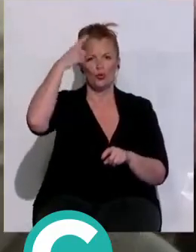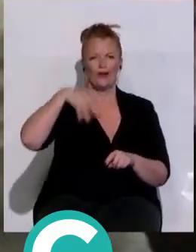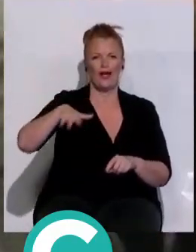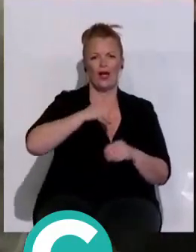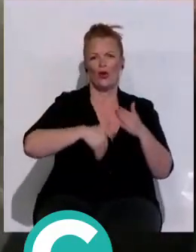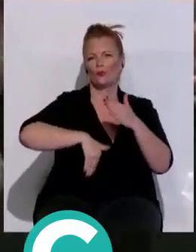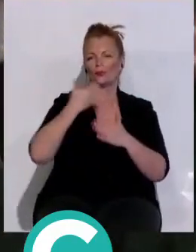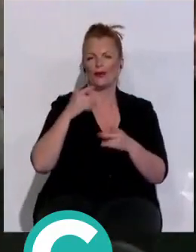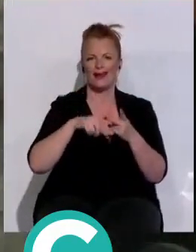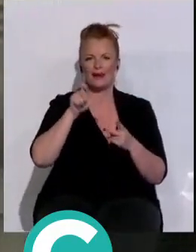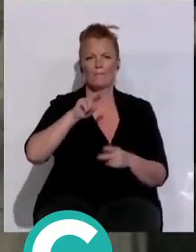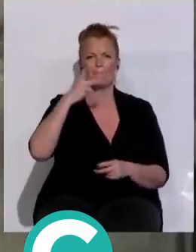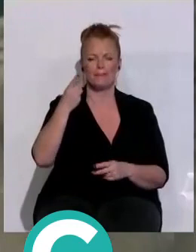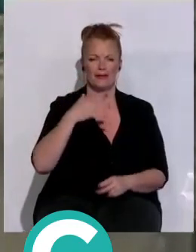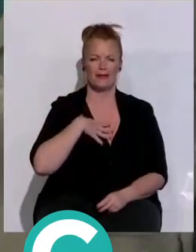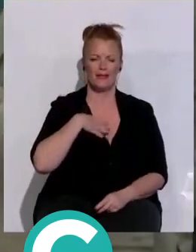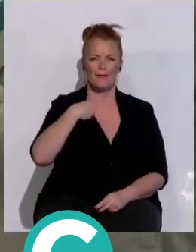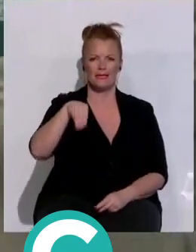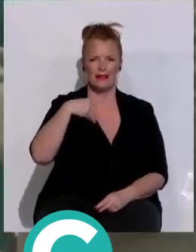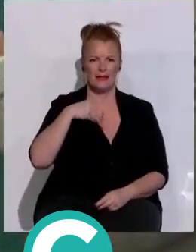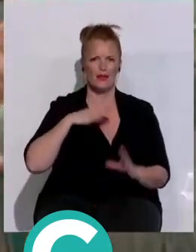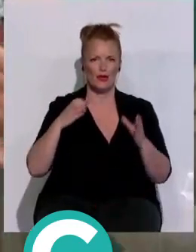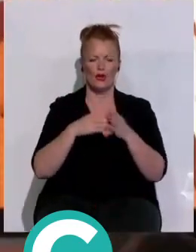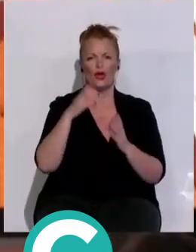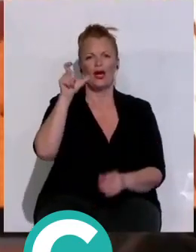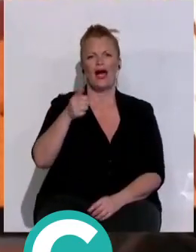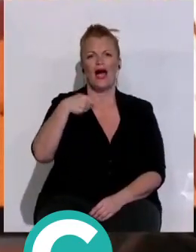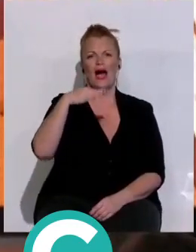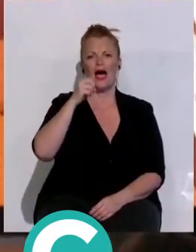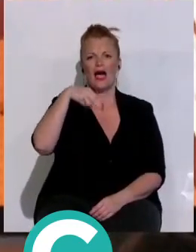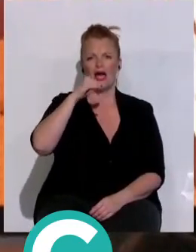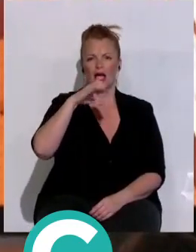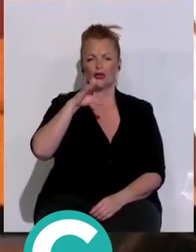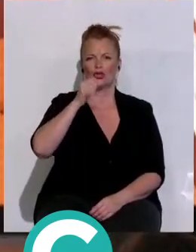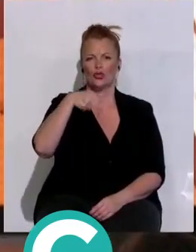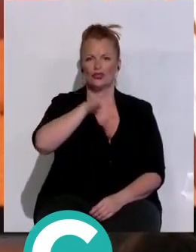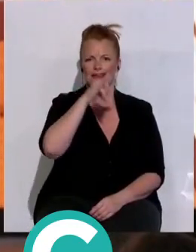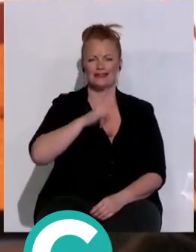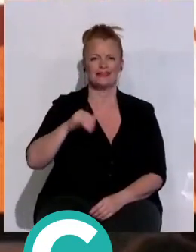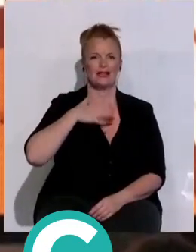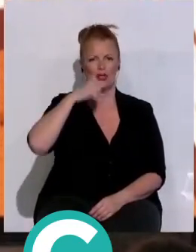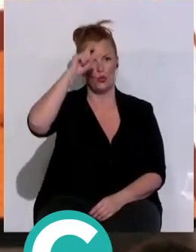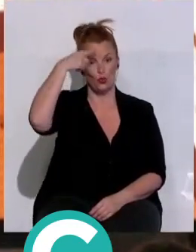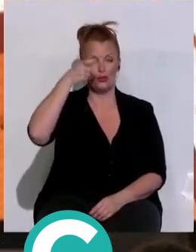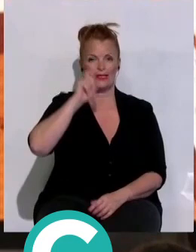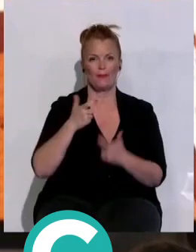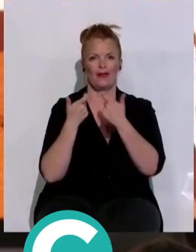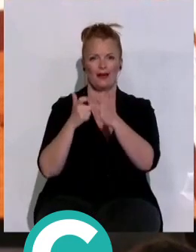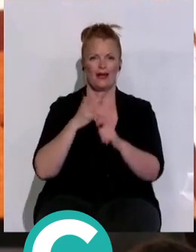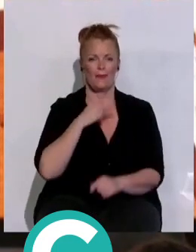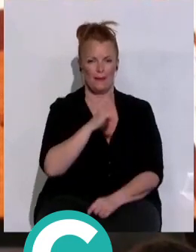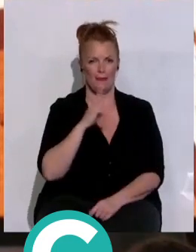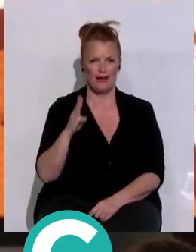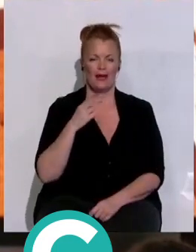con la presencia del vicesecretario andaluz del partido, el consejero Antonio Sanz, y el secretario nacional de Cultura del PP, Jaime de los Santos.